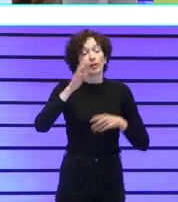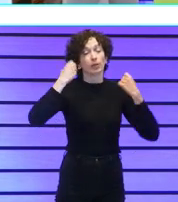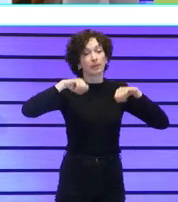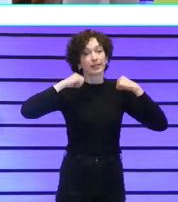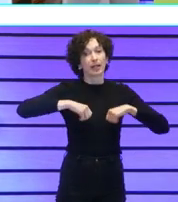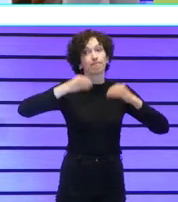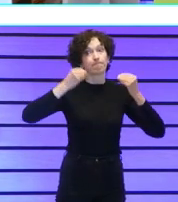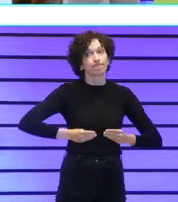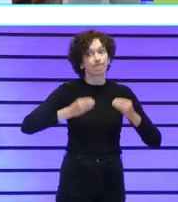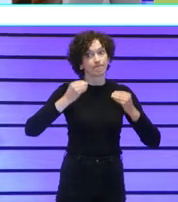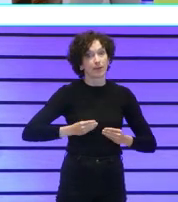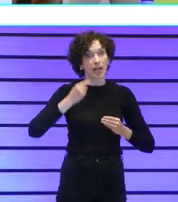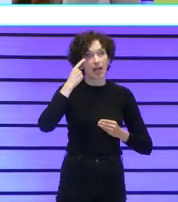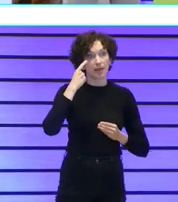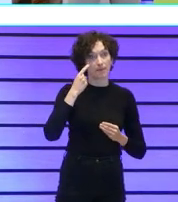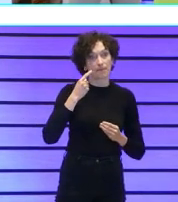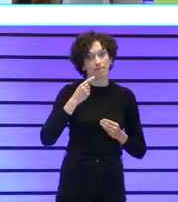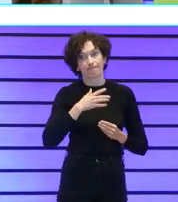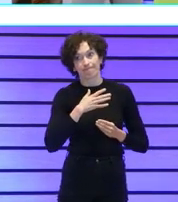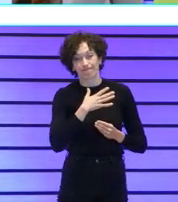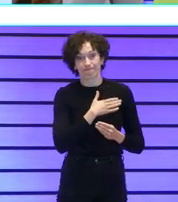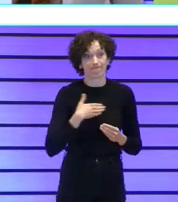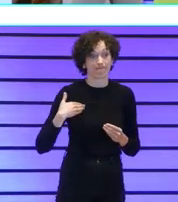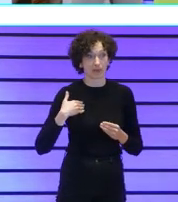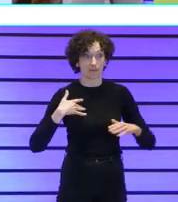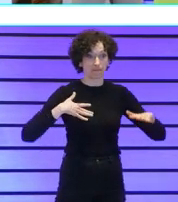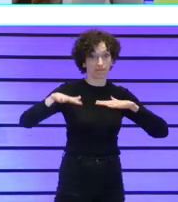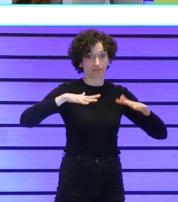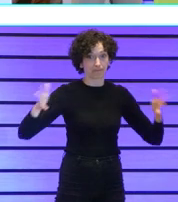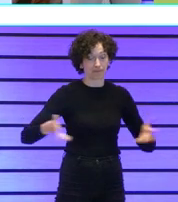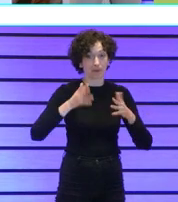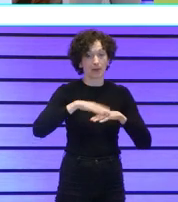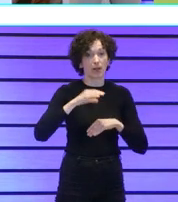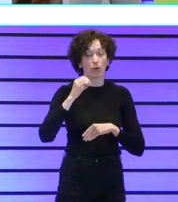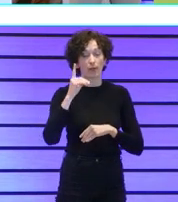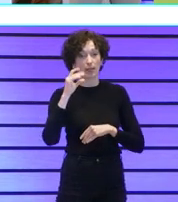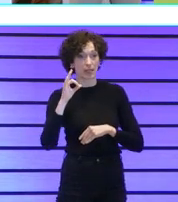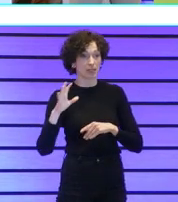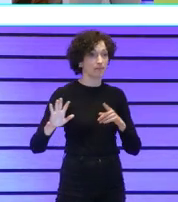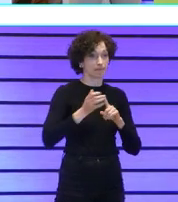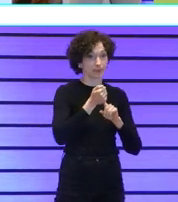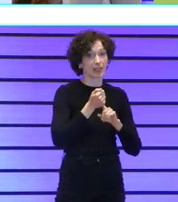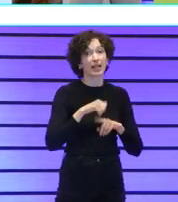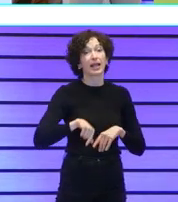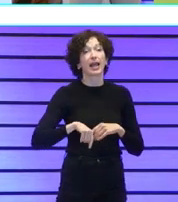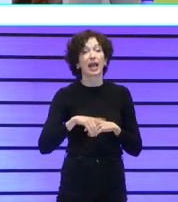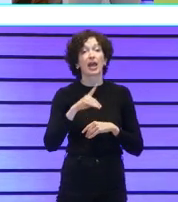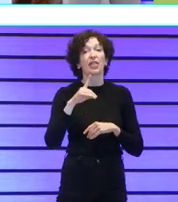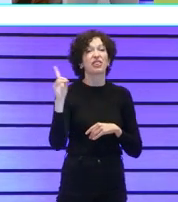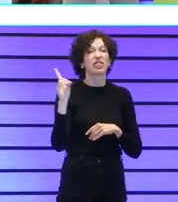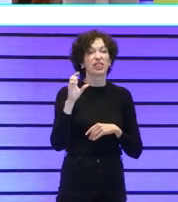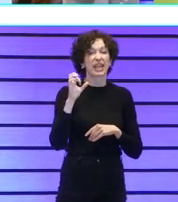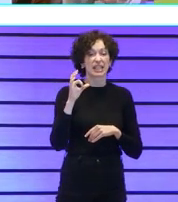que se transformaron en activistas para conseguir los ODS. Desbordes, que nos hablaban sobre los